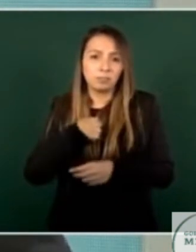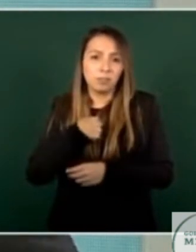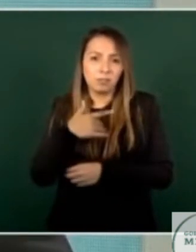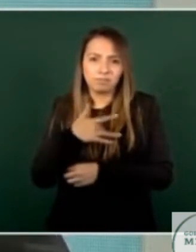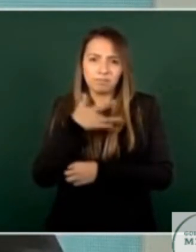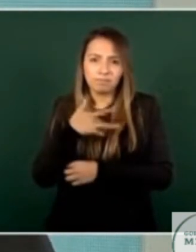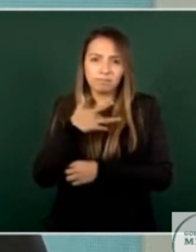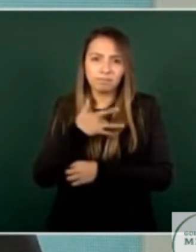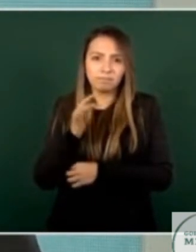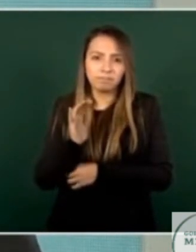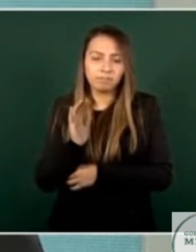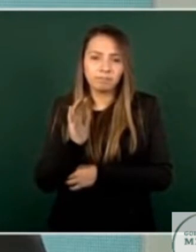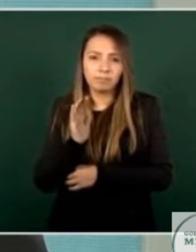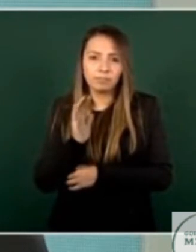también